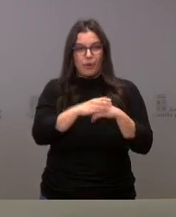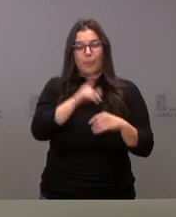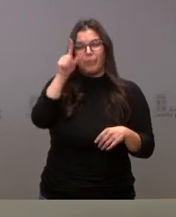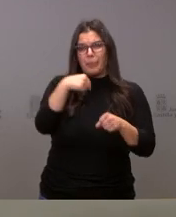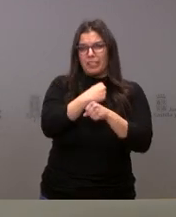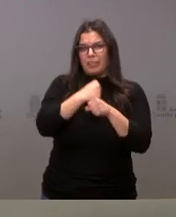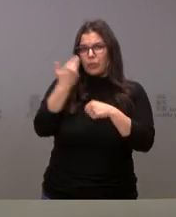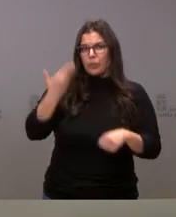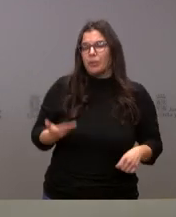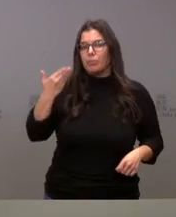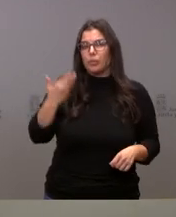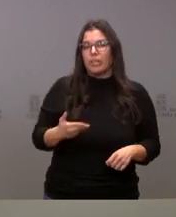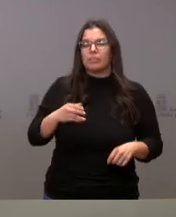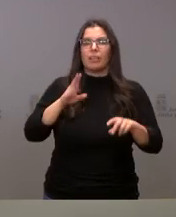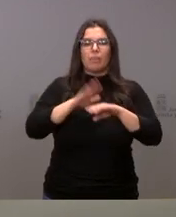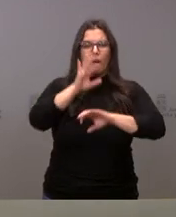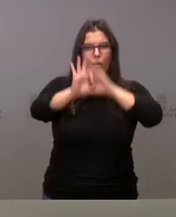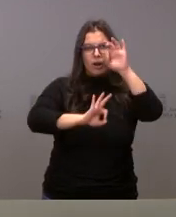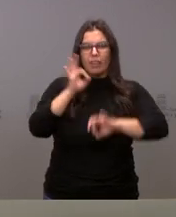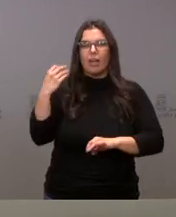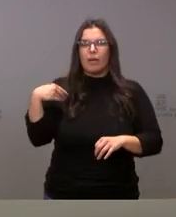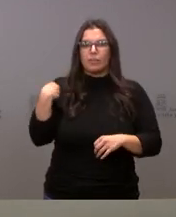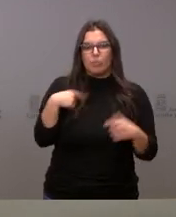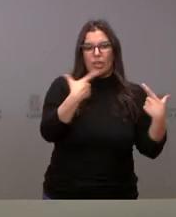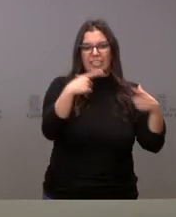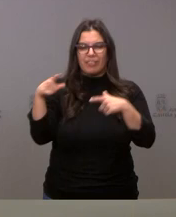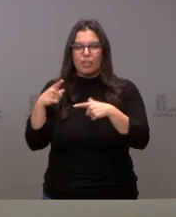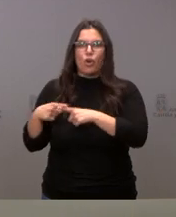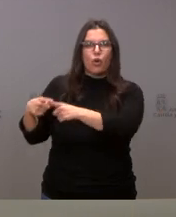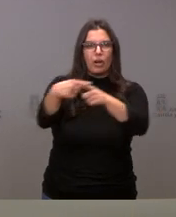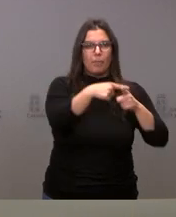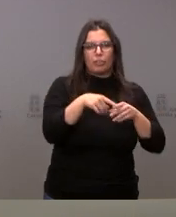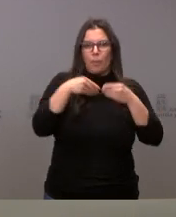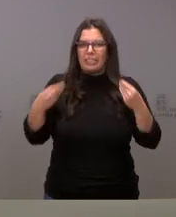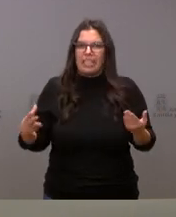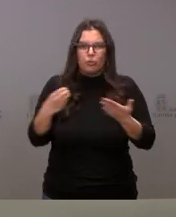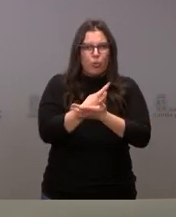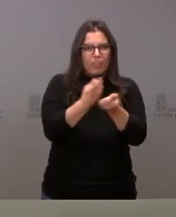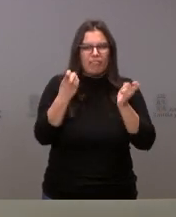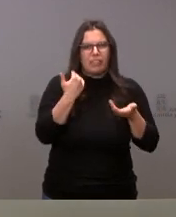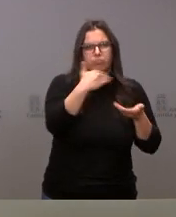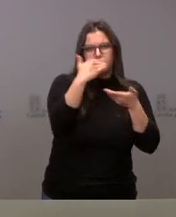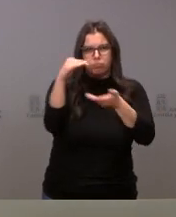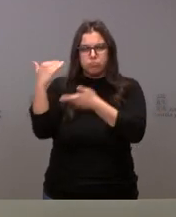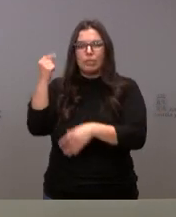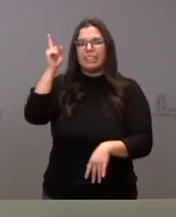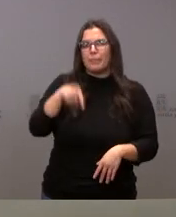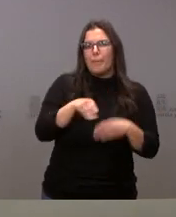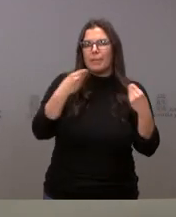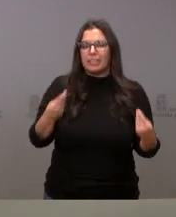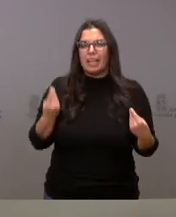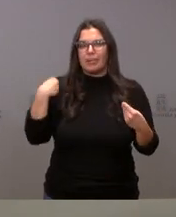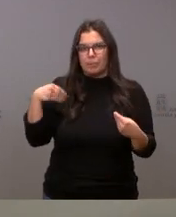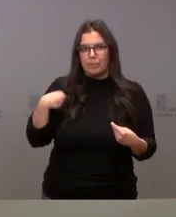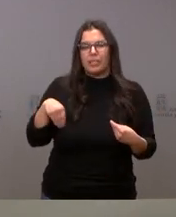importante en lo relacionado con la logística para la clasificación y distribución de todo el material que sea necesario, así como el material que va a